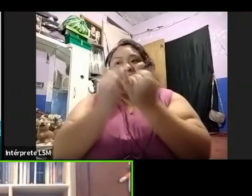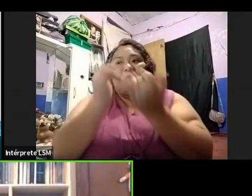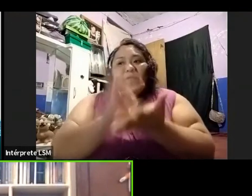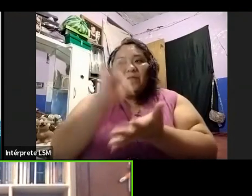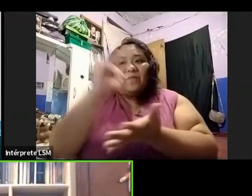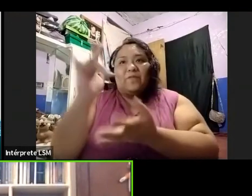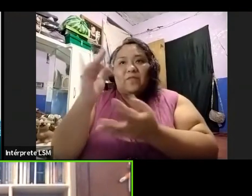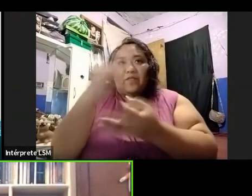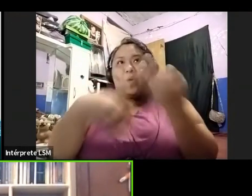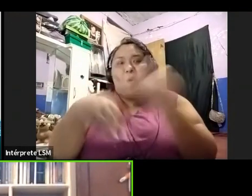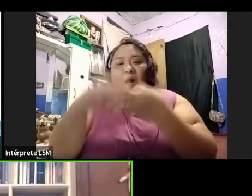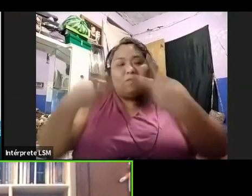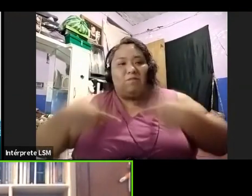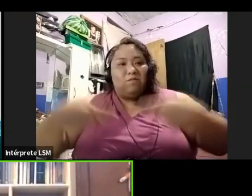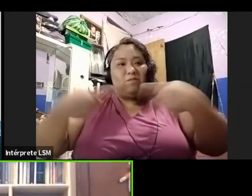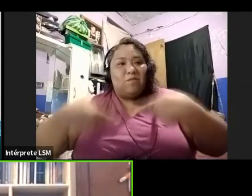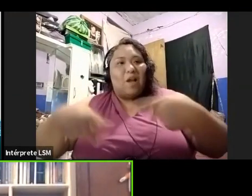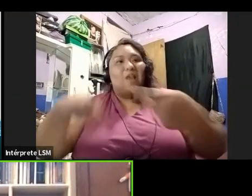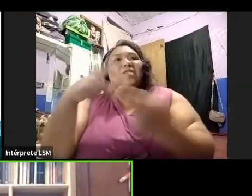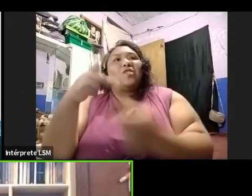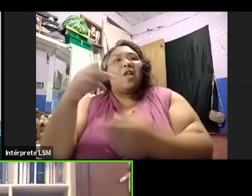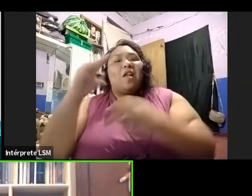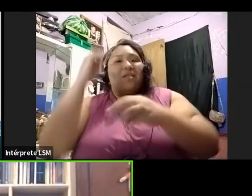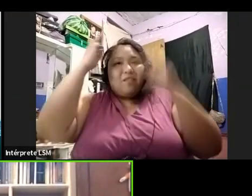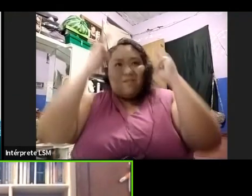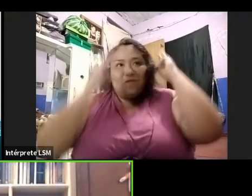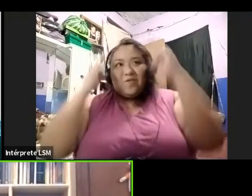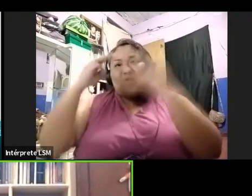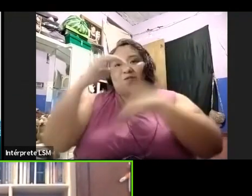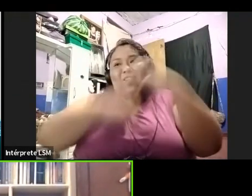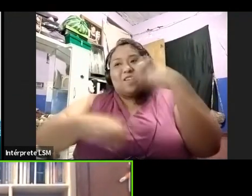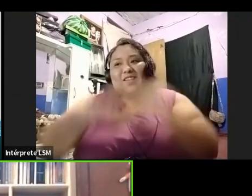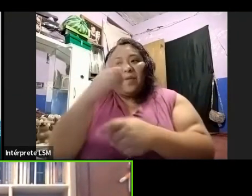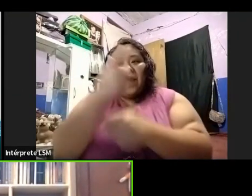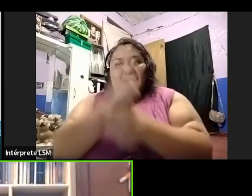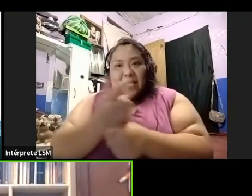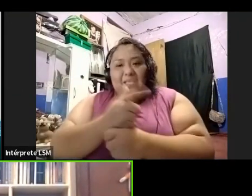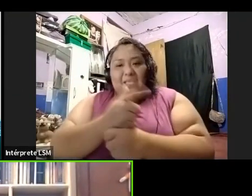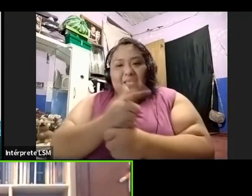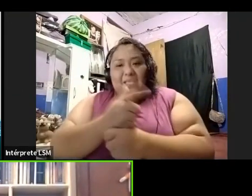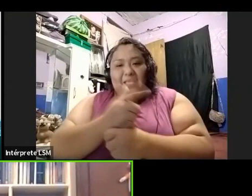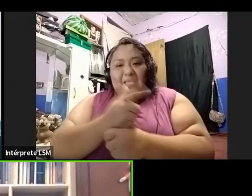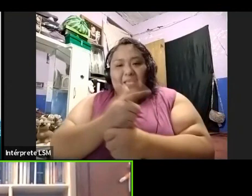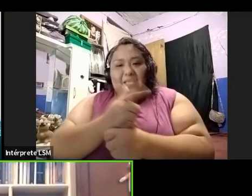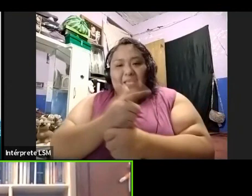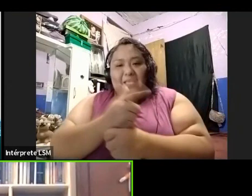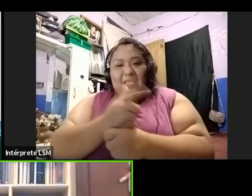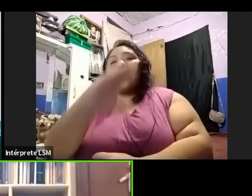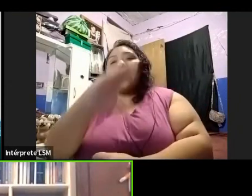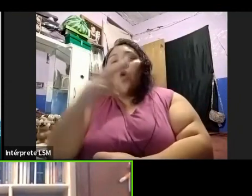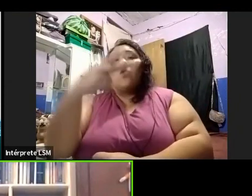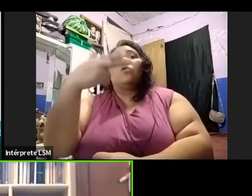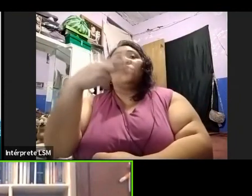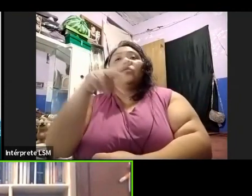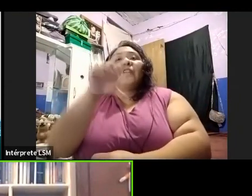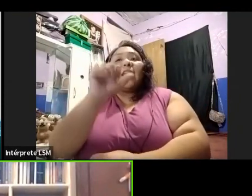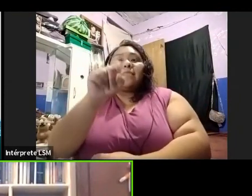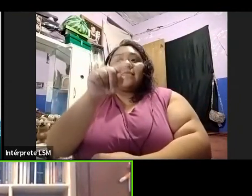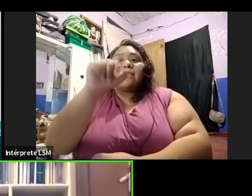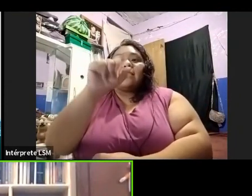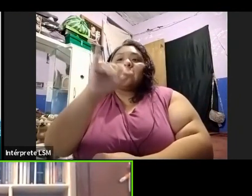personal del museo, del director del museo, el licenciado de Santiago Dulce, que es quien